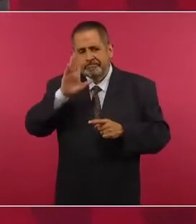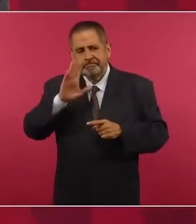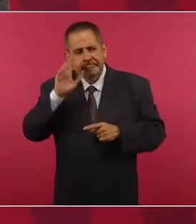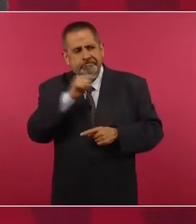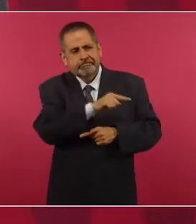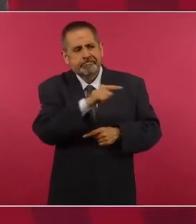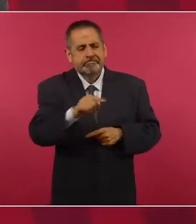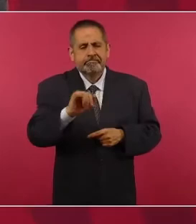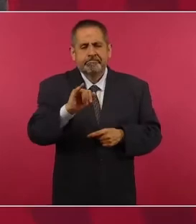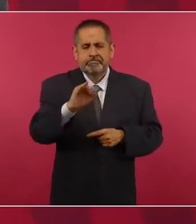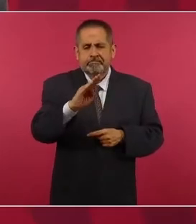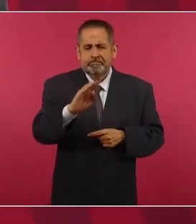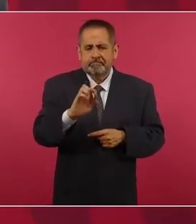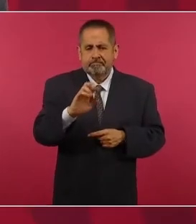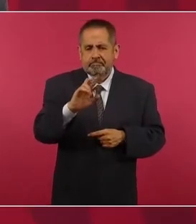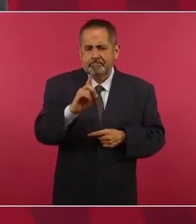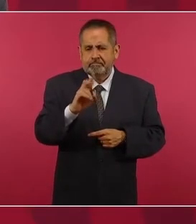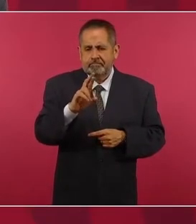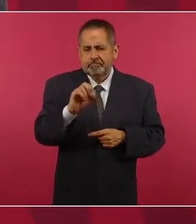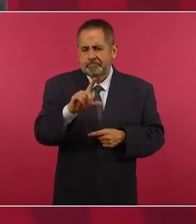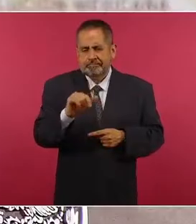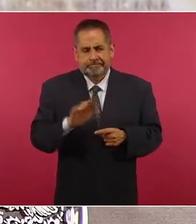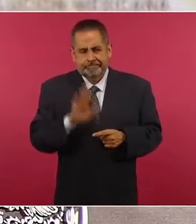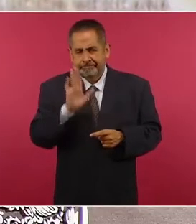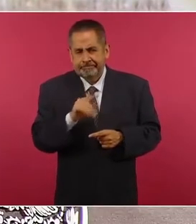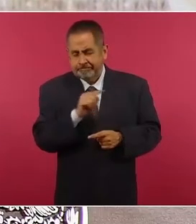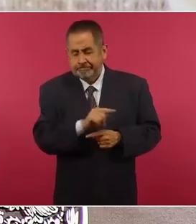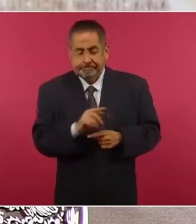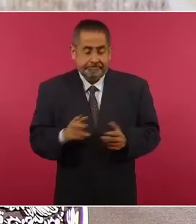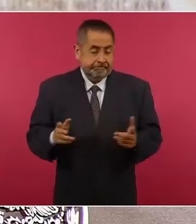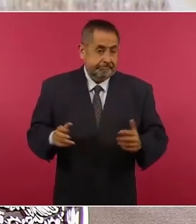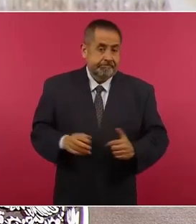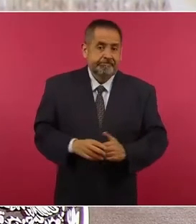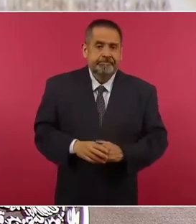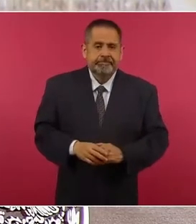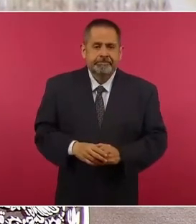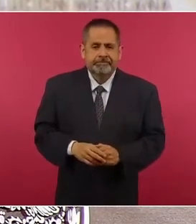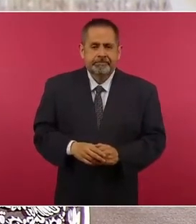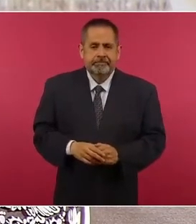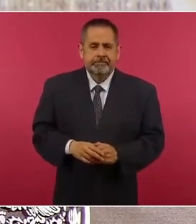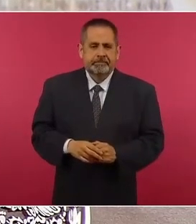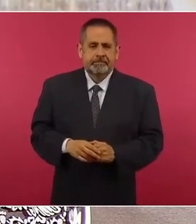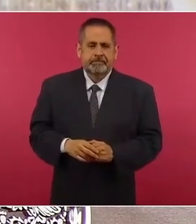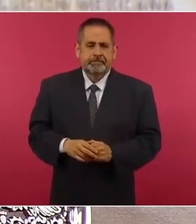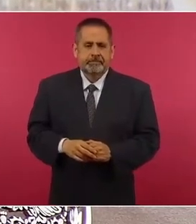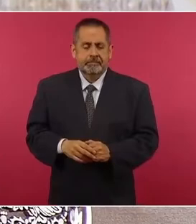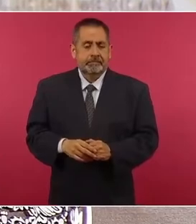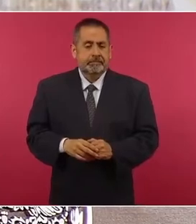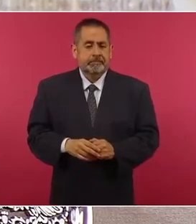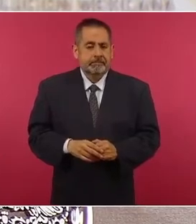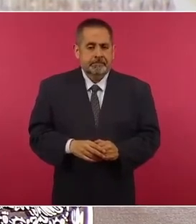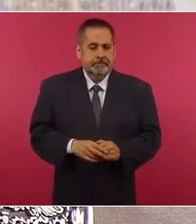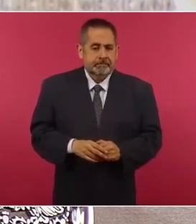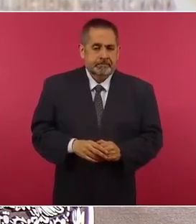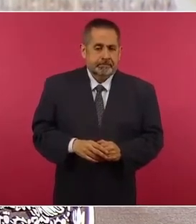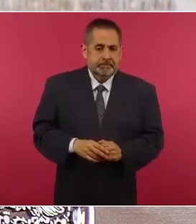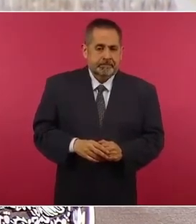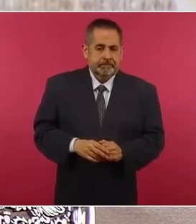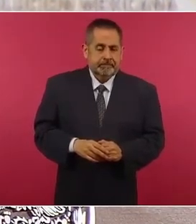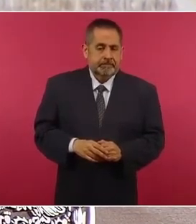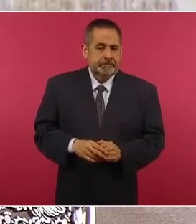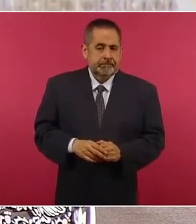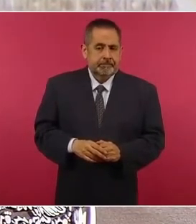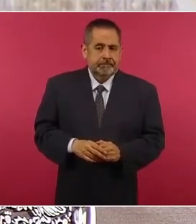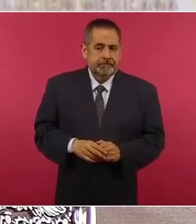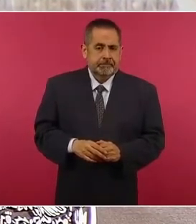los